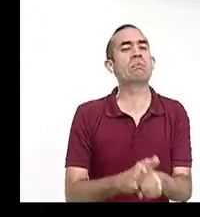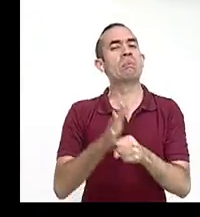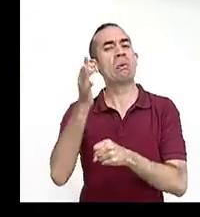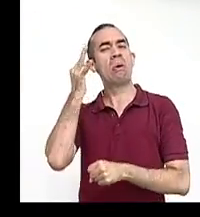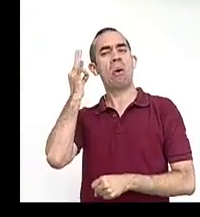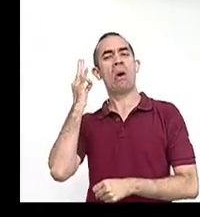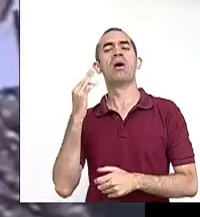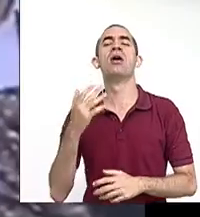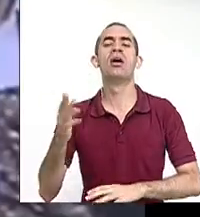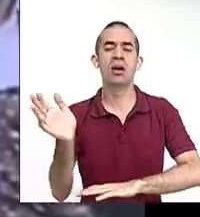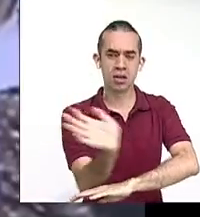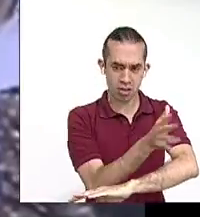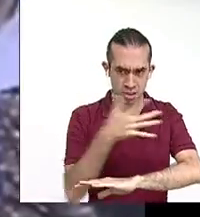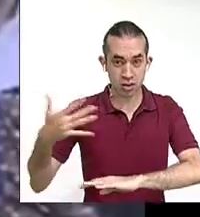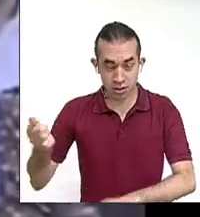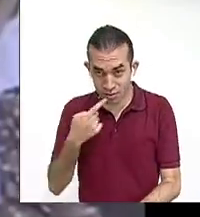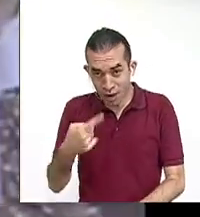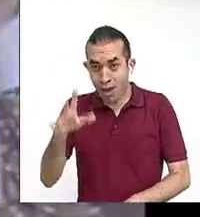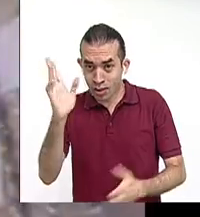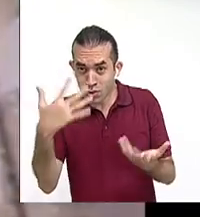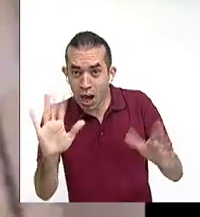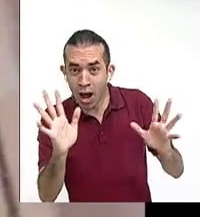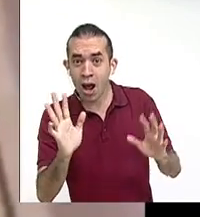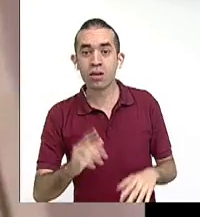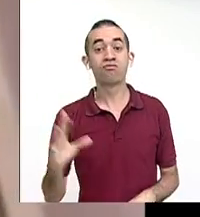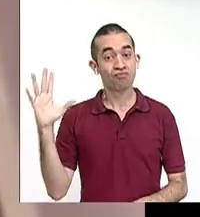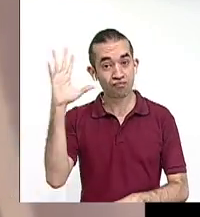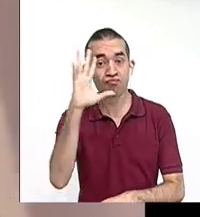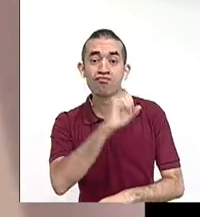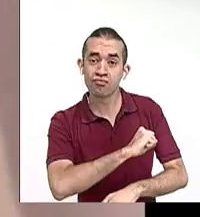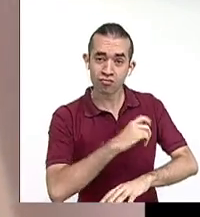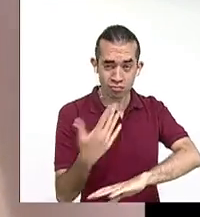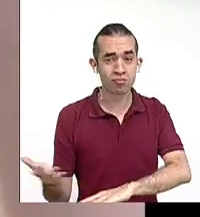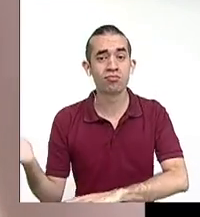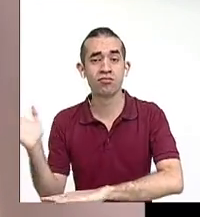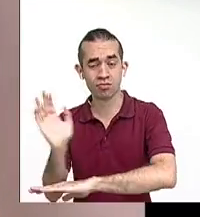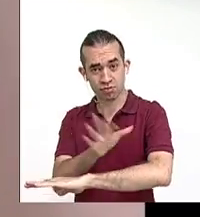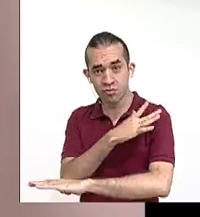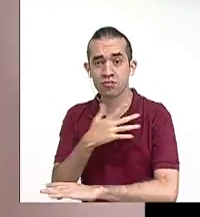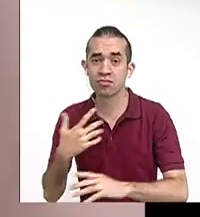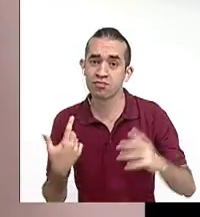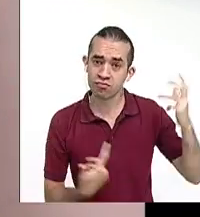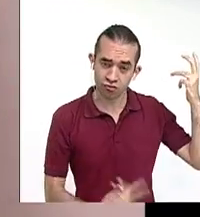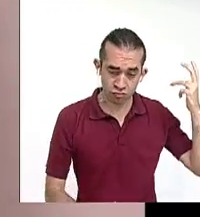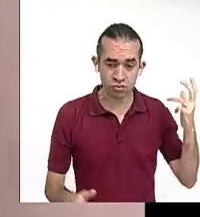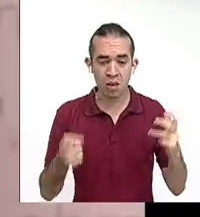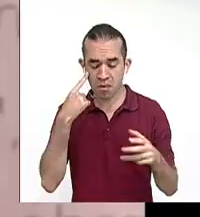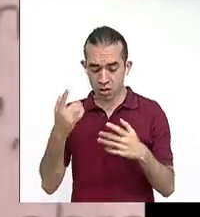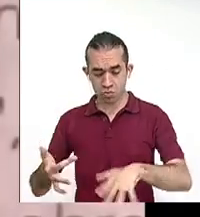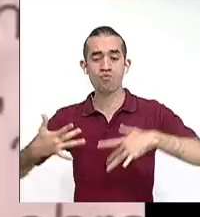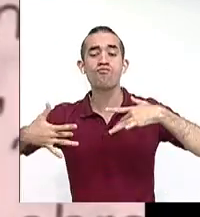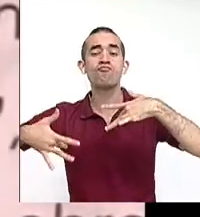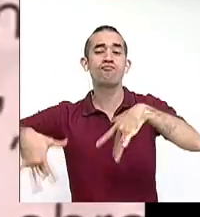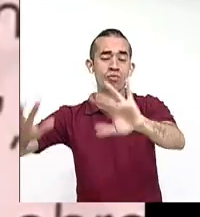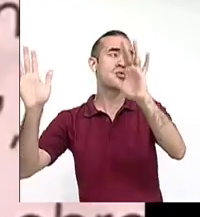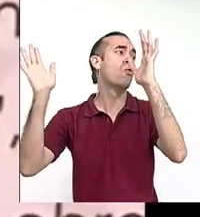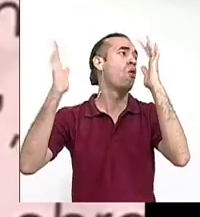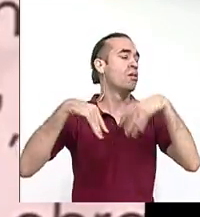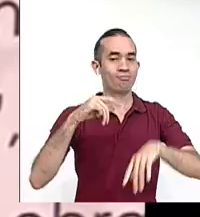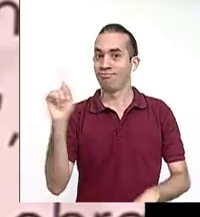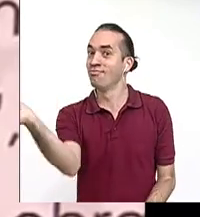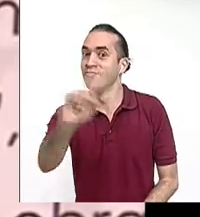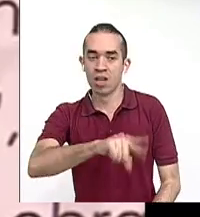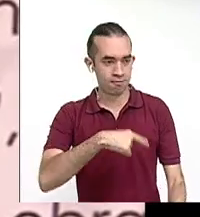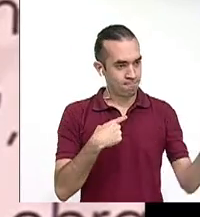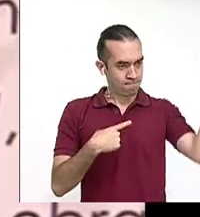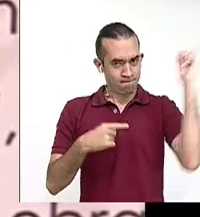que no te dijeron no viste. No estaba tu calle desierta, más de cien mujeres